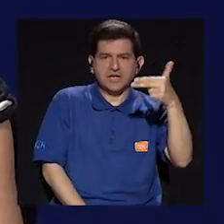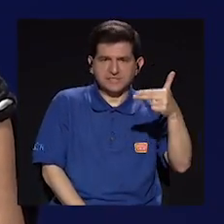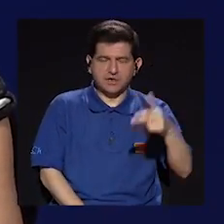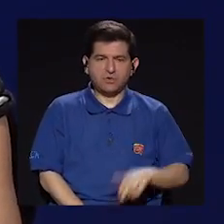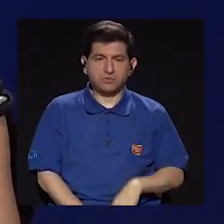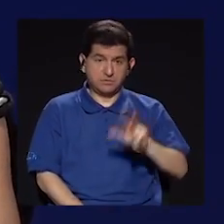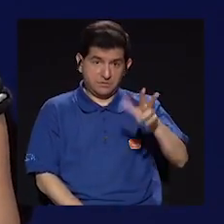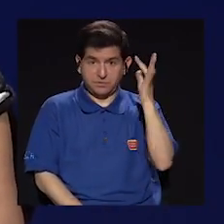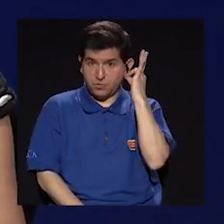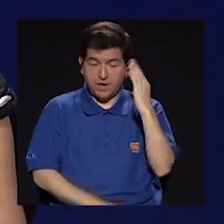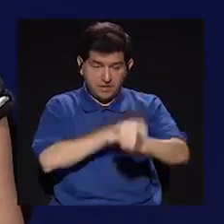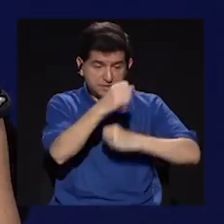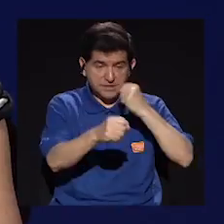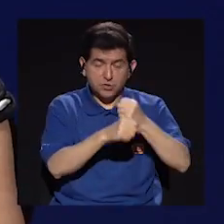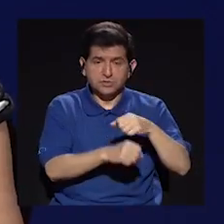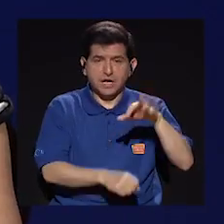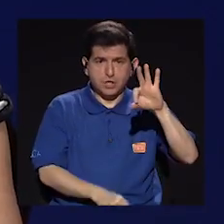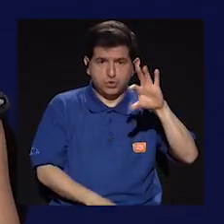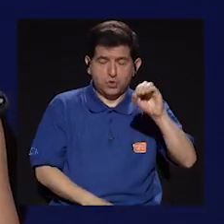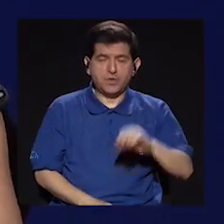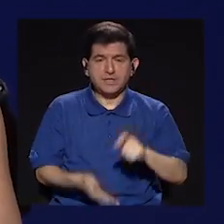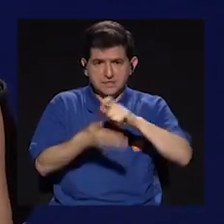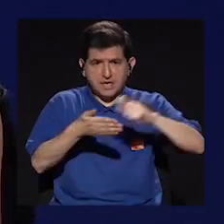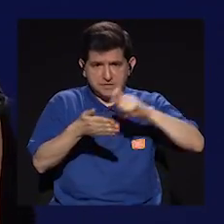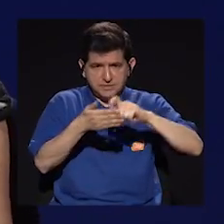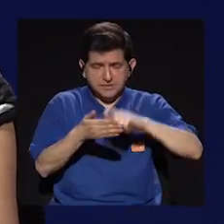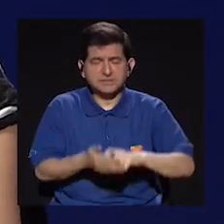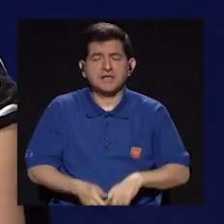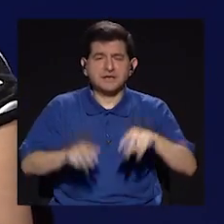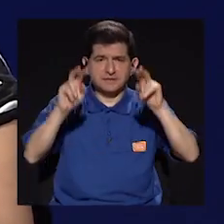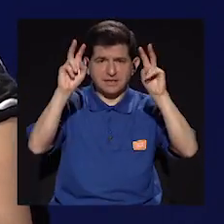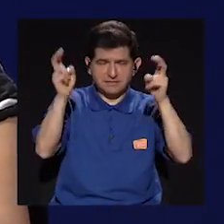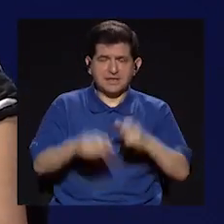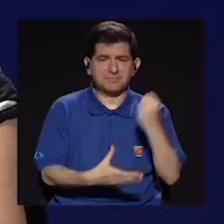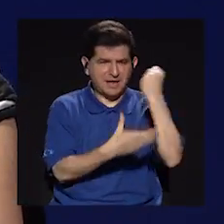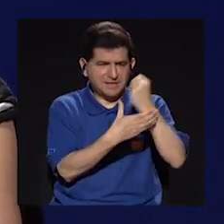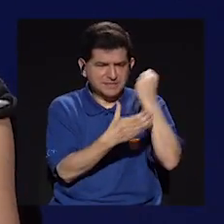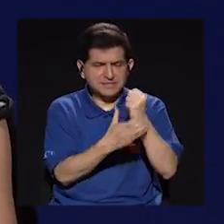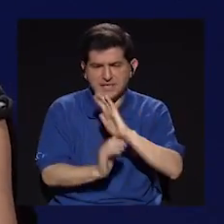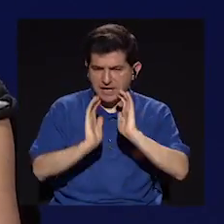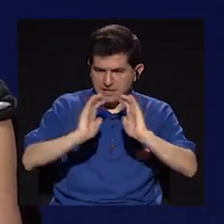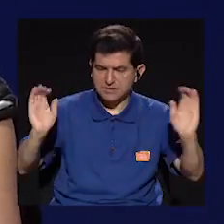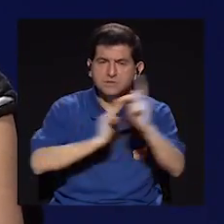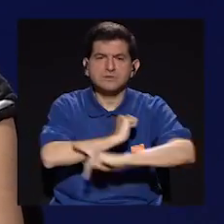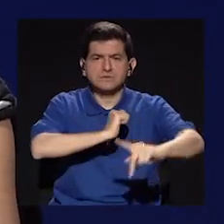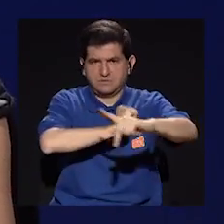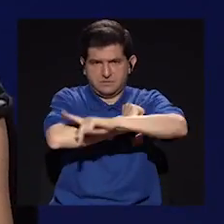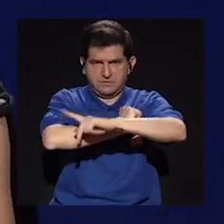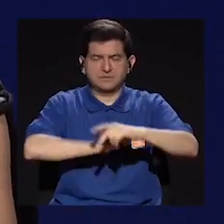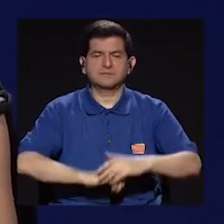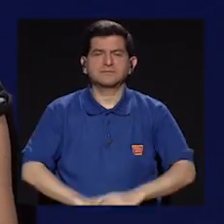Laura Chacón, en los noventas que escribieron sobre el tema de infanticidio aquí en el país,